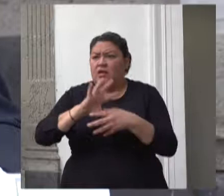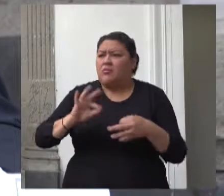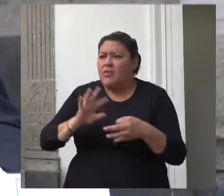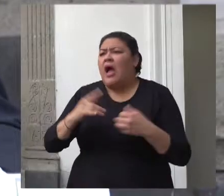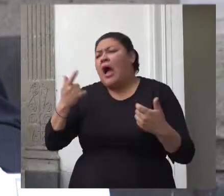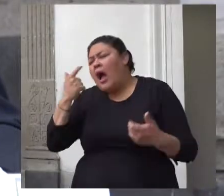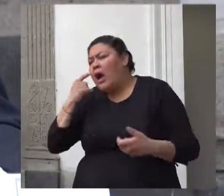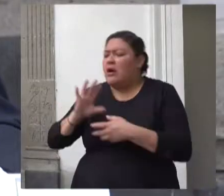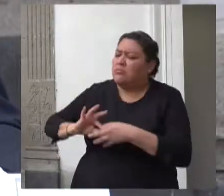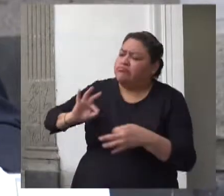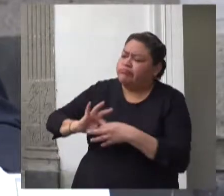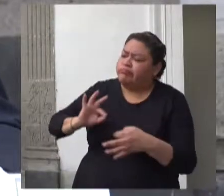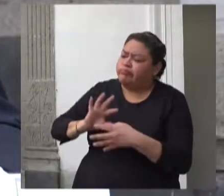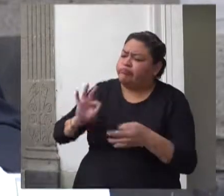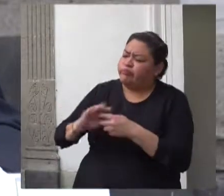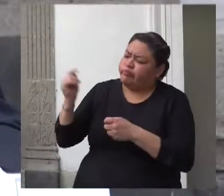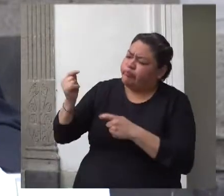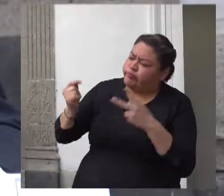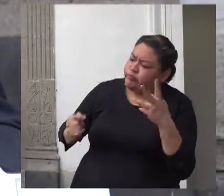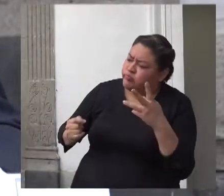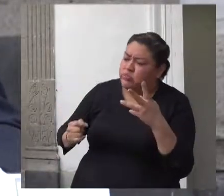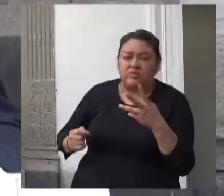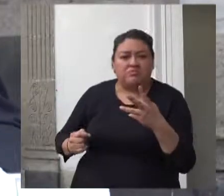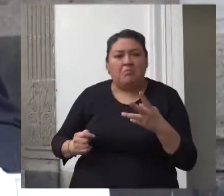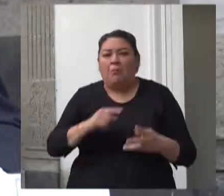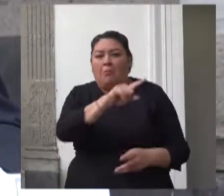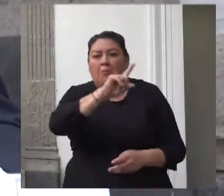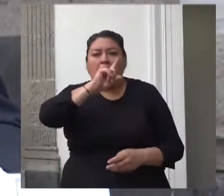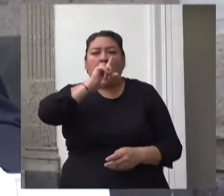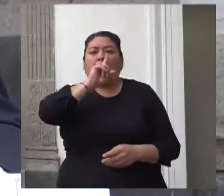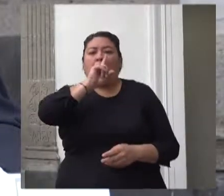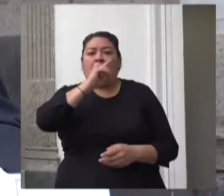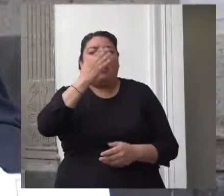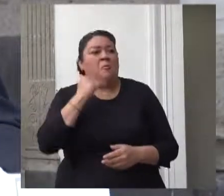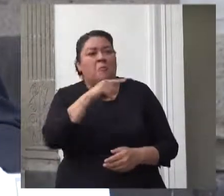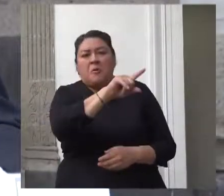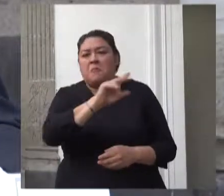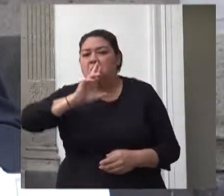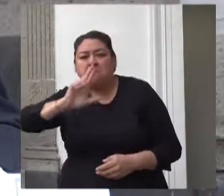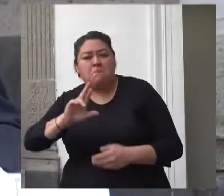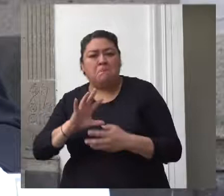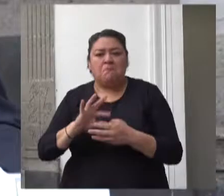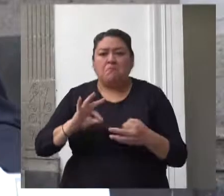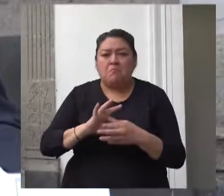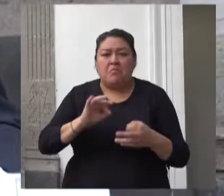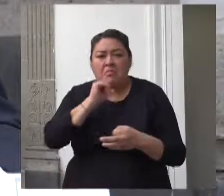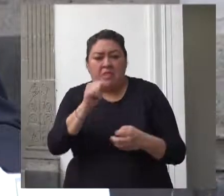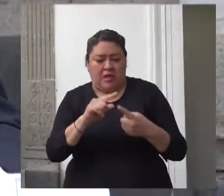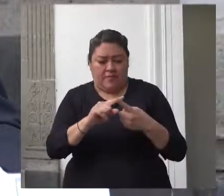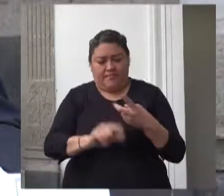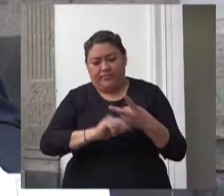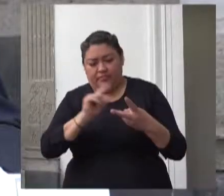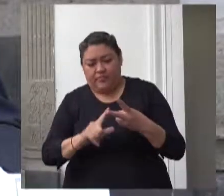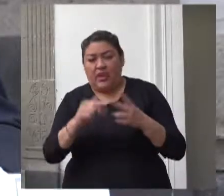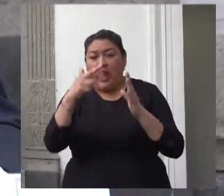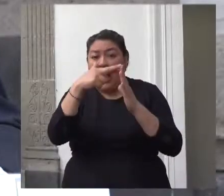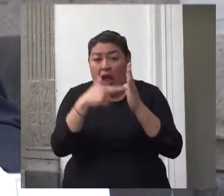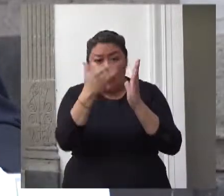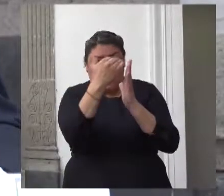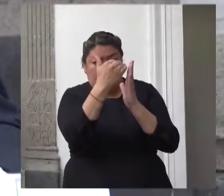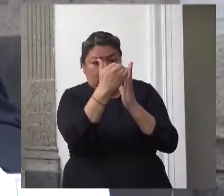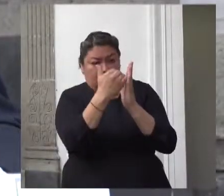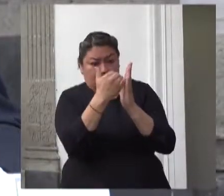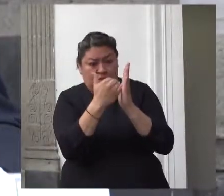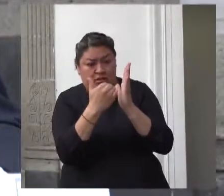los derechos de la población menor de edad la ausencia en las reglas de operación del programa apoyo al